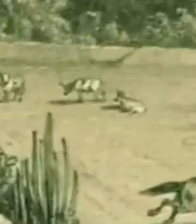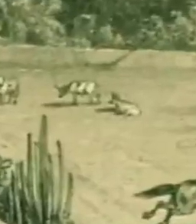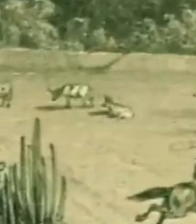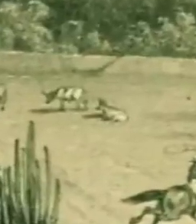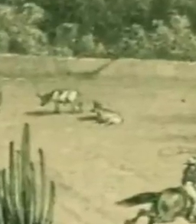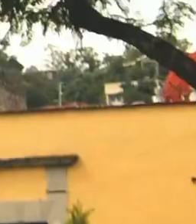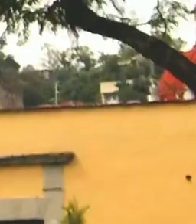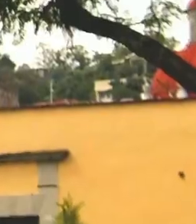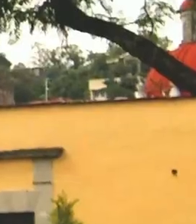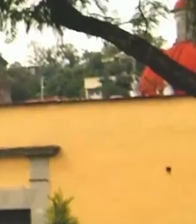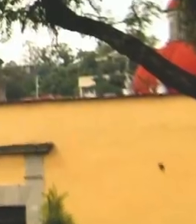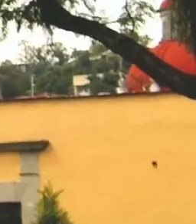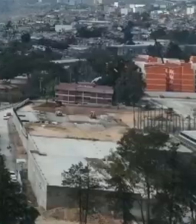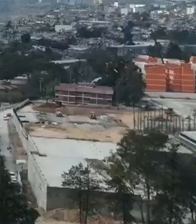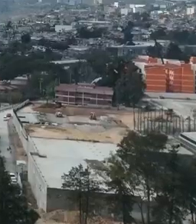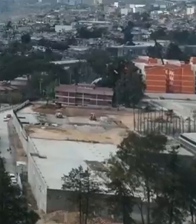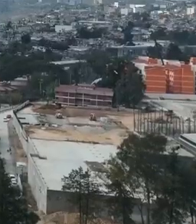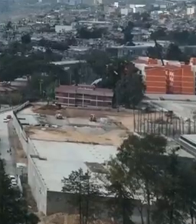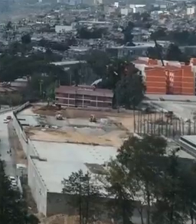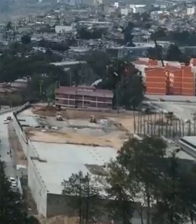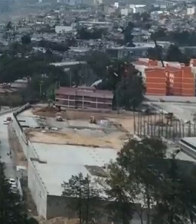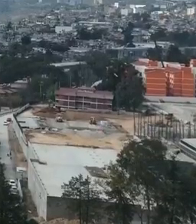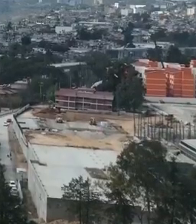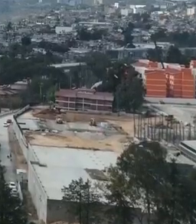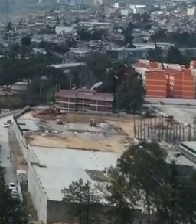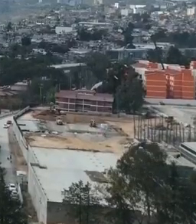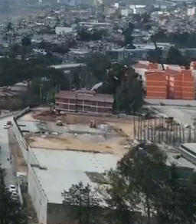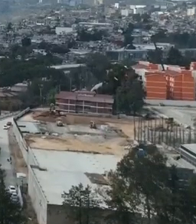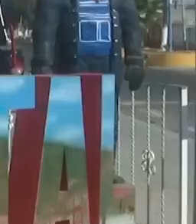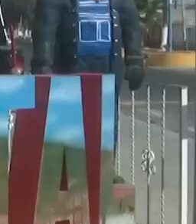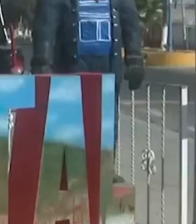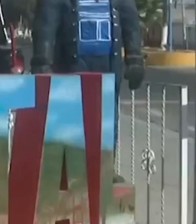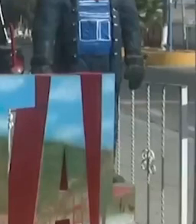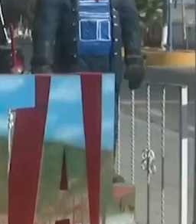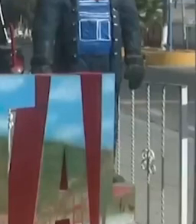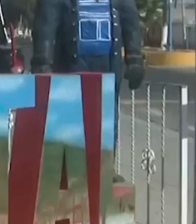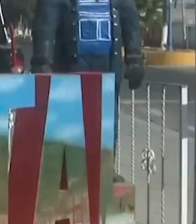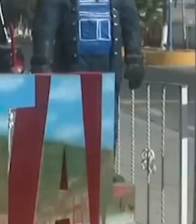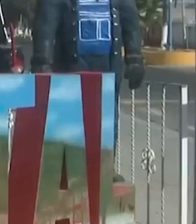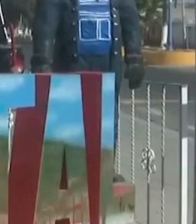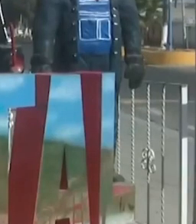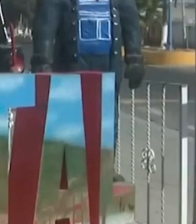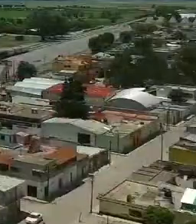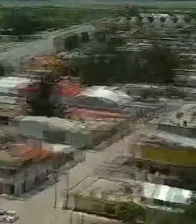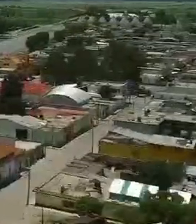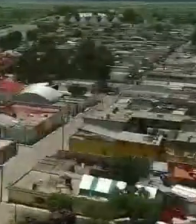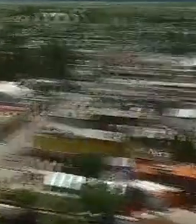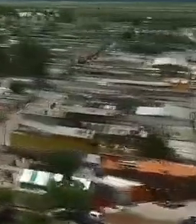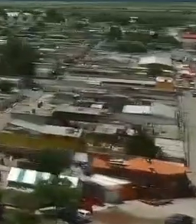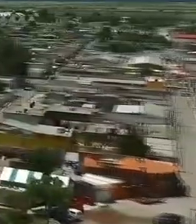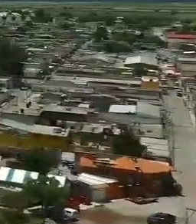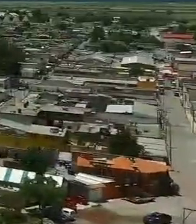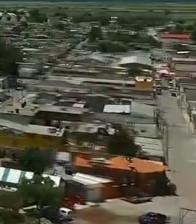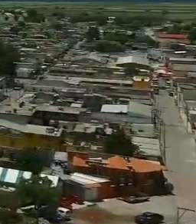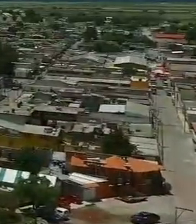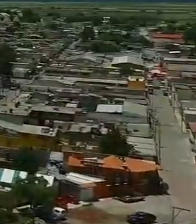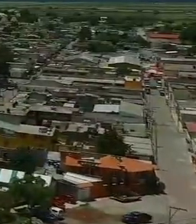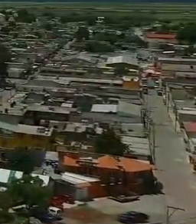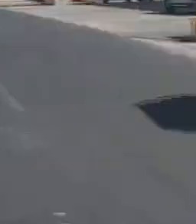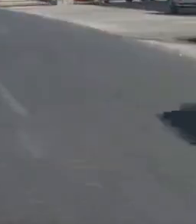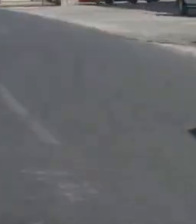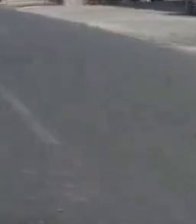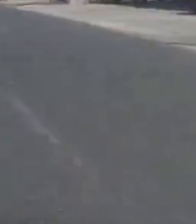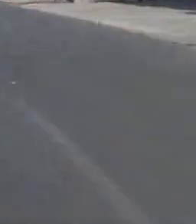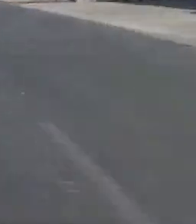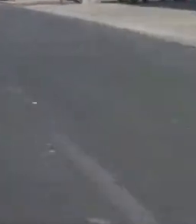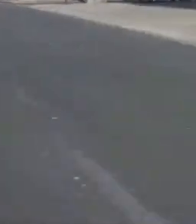esta factoría al crecimiento y progreso del entonces pueblo de Santa Fe. Situación similar ocurrirá en el municipio de Oriental, Puebla,